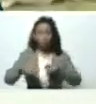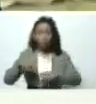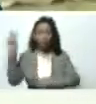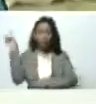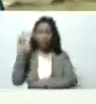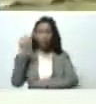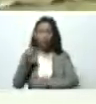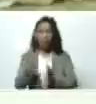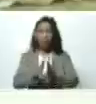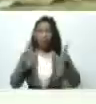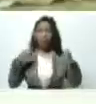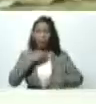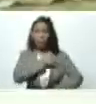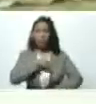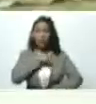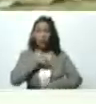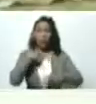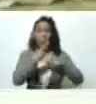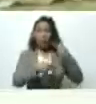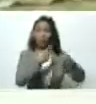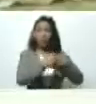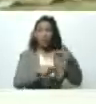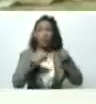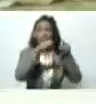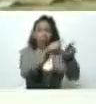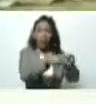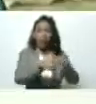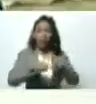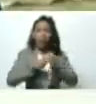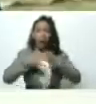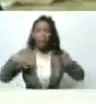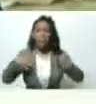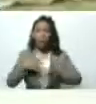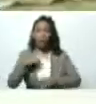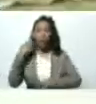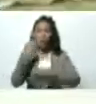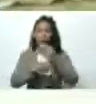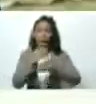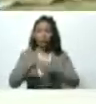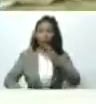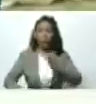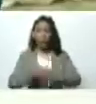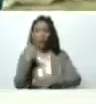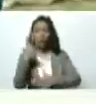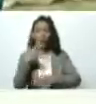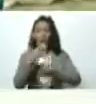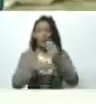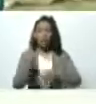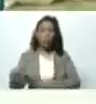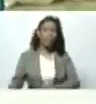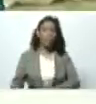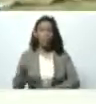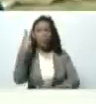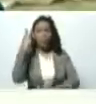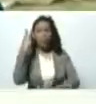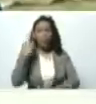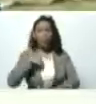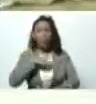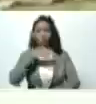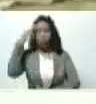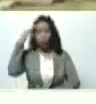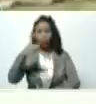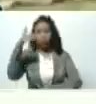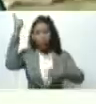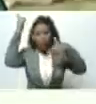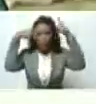gran misión productiva del campo que fundó y lanzó por primera vez nuestro comandante Hugo